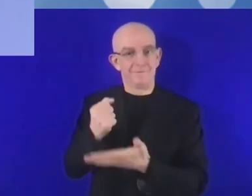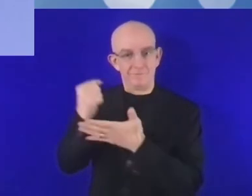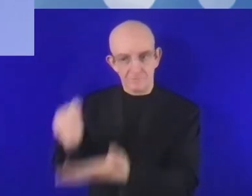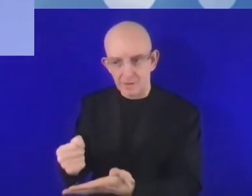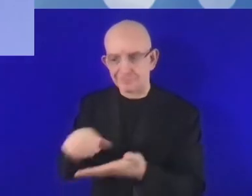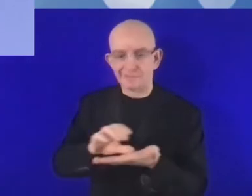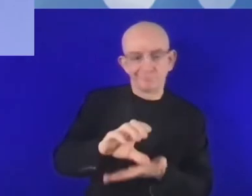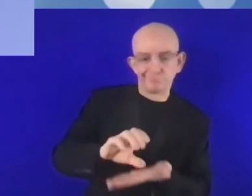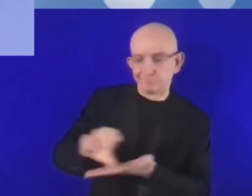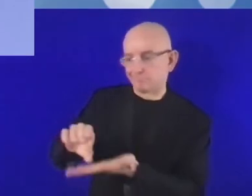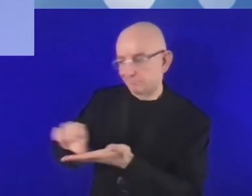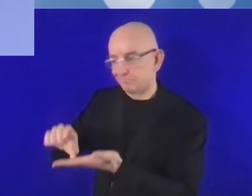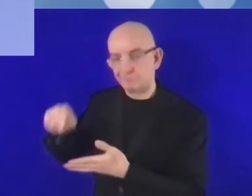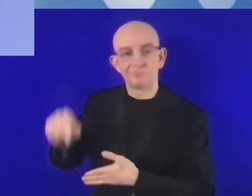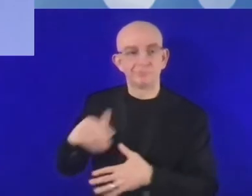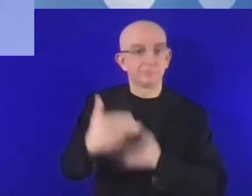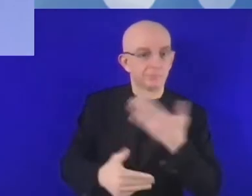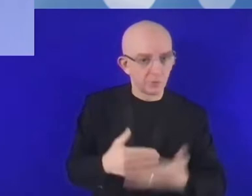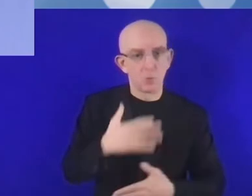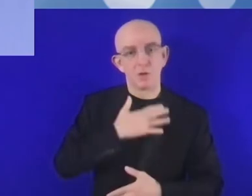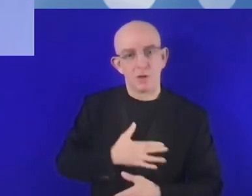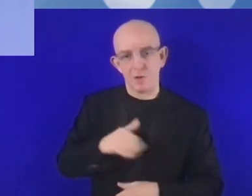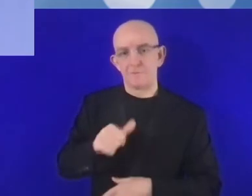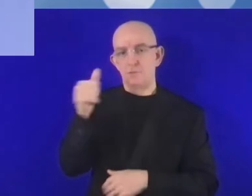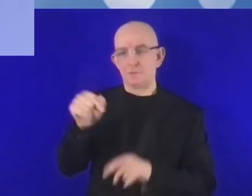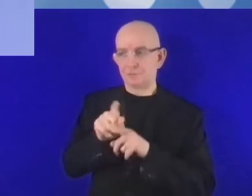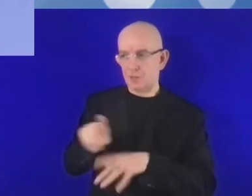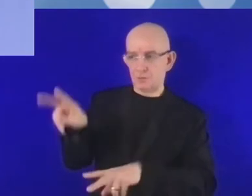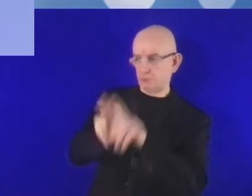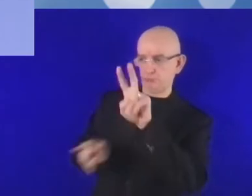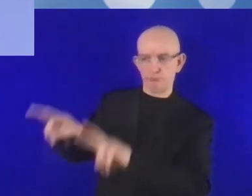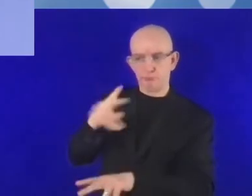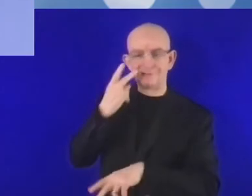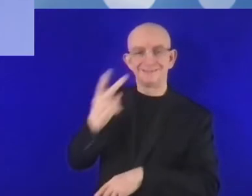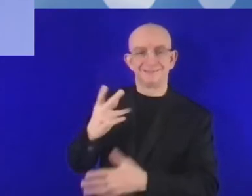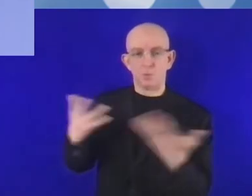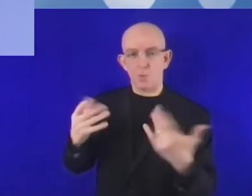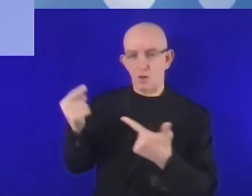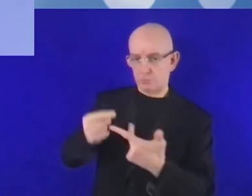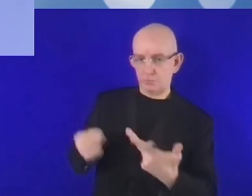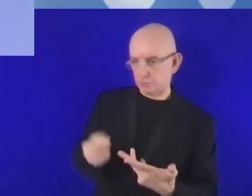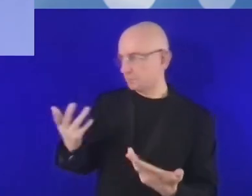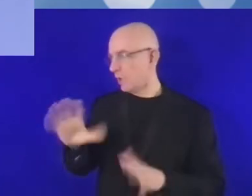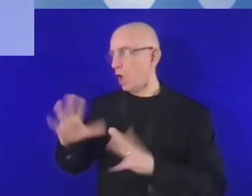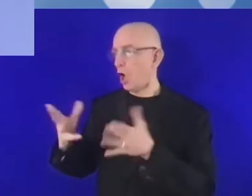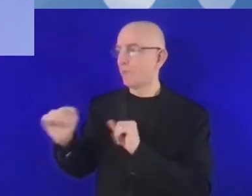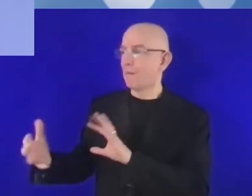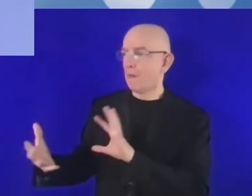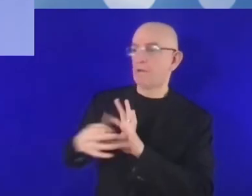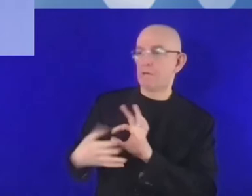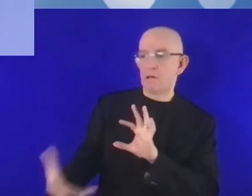económicas o con el desarrollo de la actividad económica. Hay que hacer frente a la burocracia que a veces